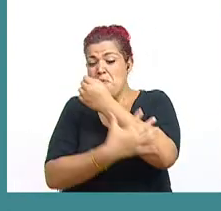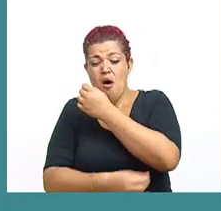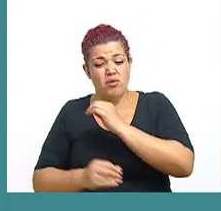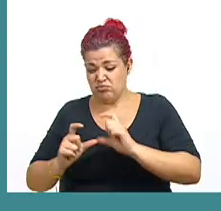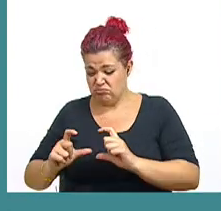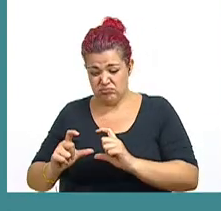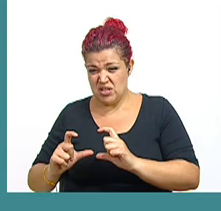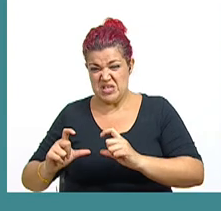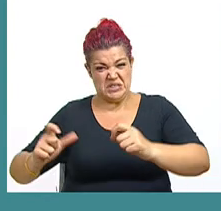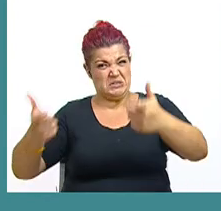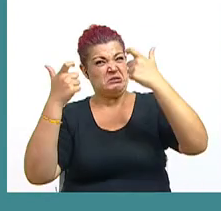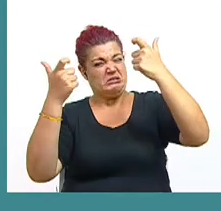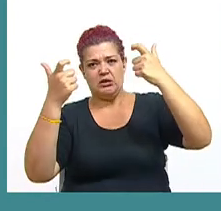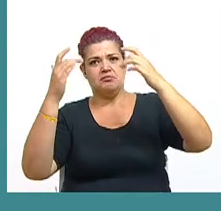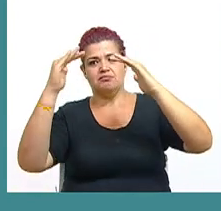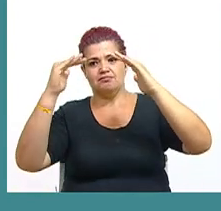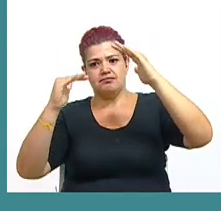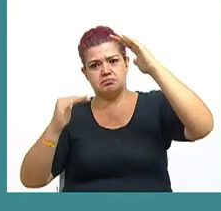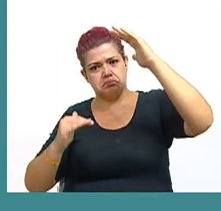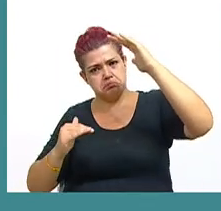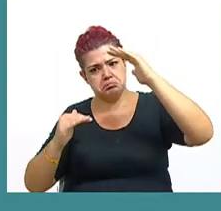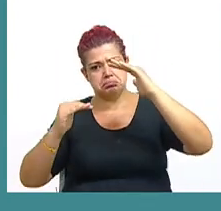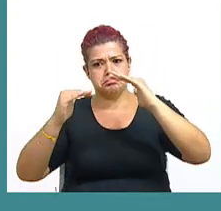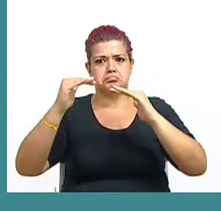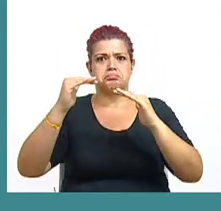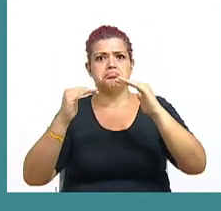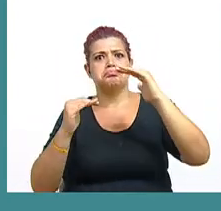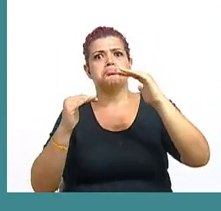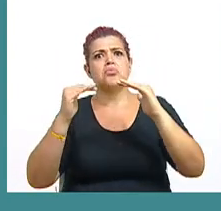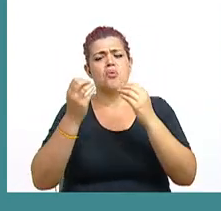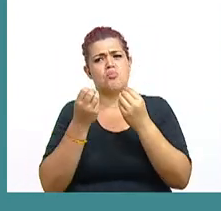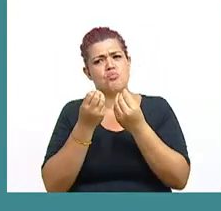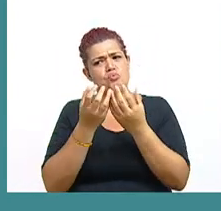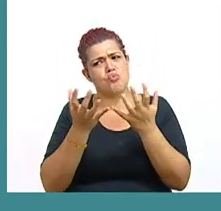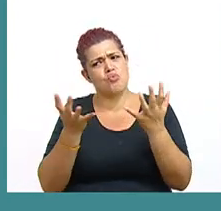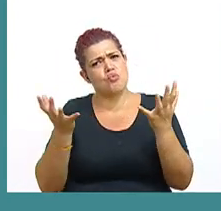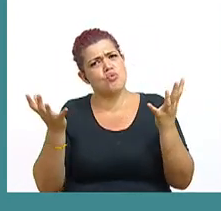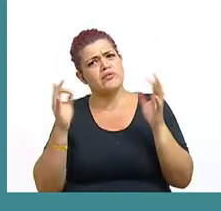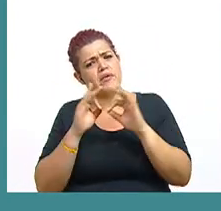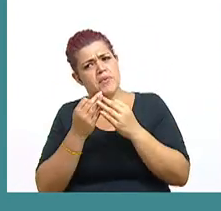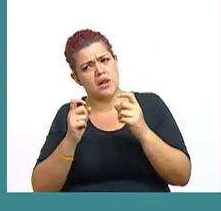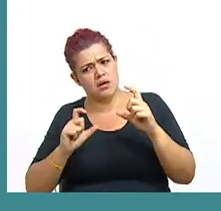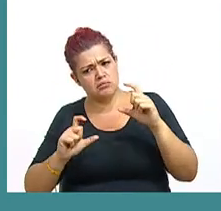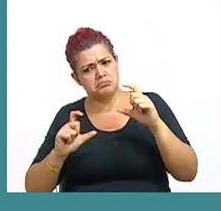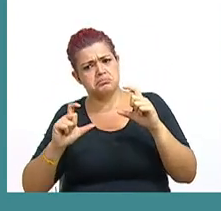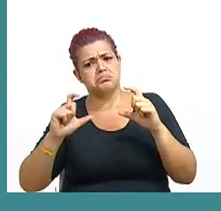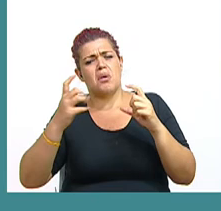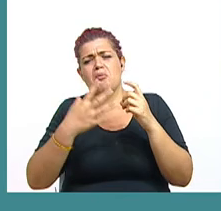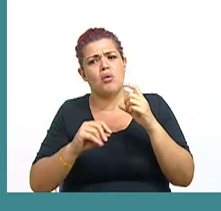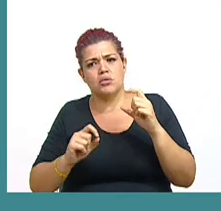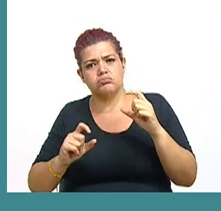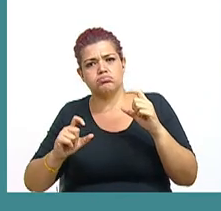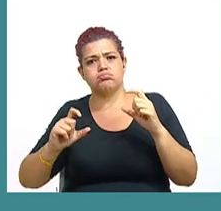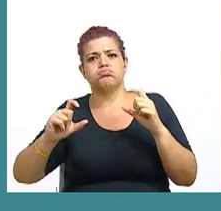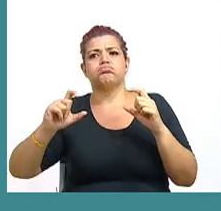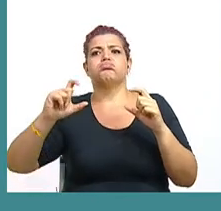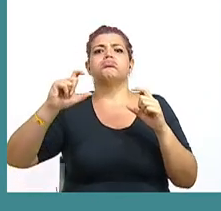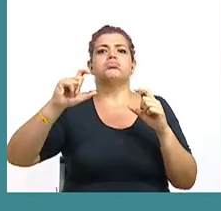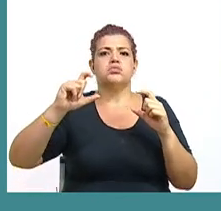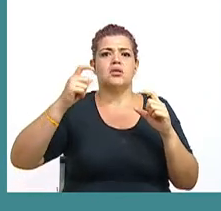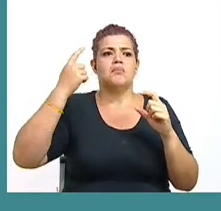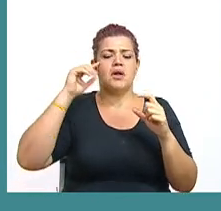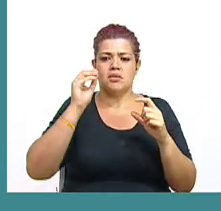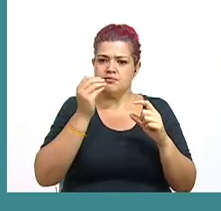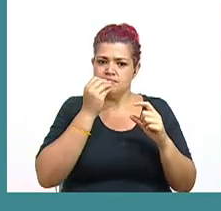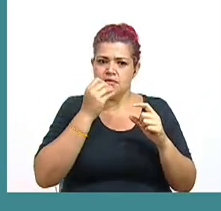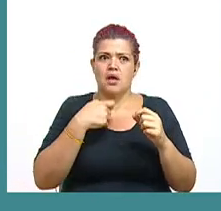posibilidad de que haya muchas familias que mediante la preparación académica logren el sustento